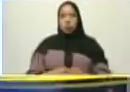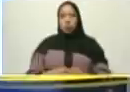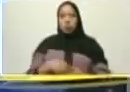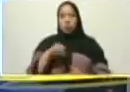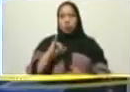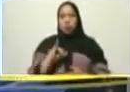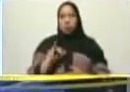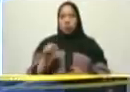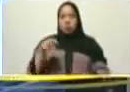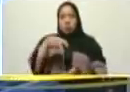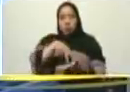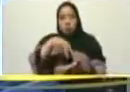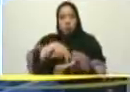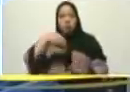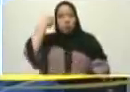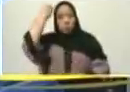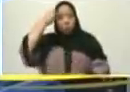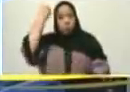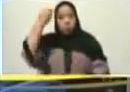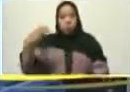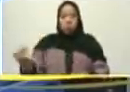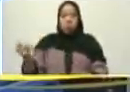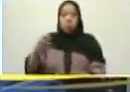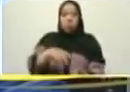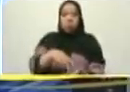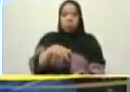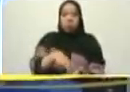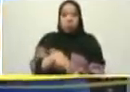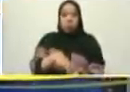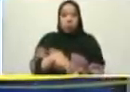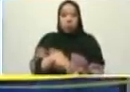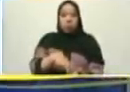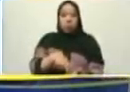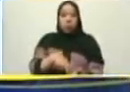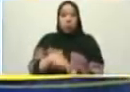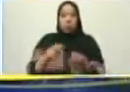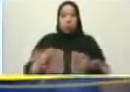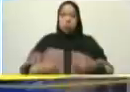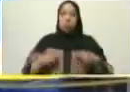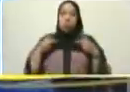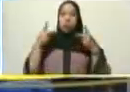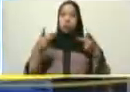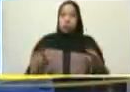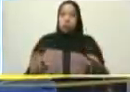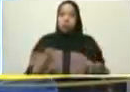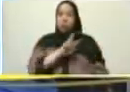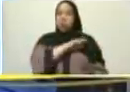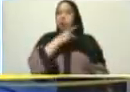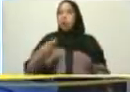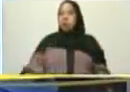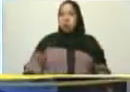los pies sobre la tierra aquí tengo al vicepresidente Mervis Maldonado